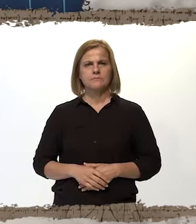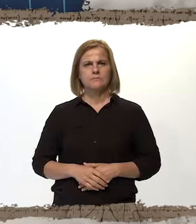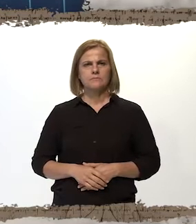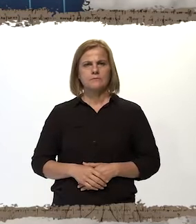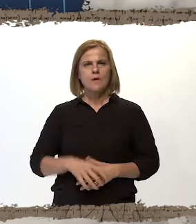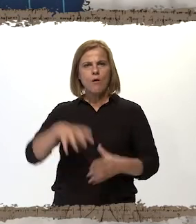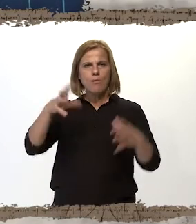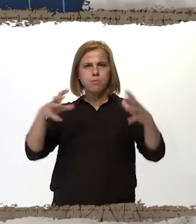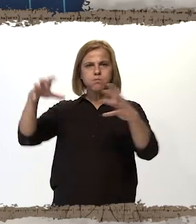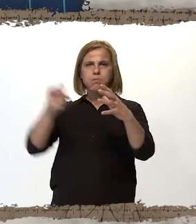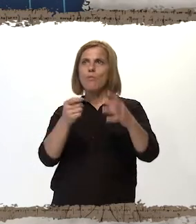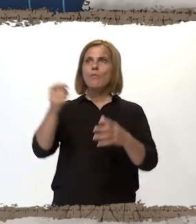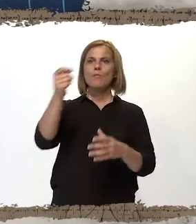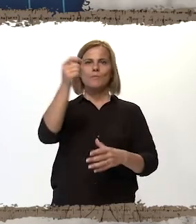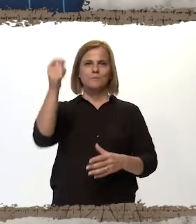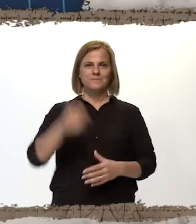Globo.